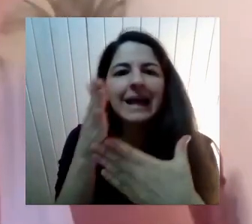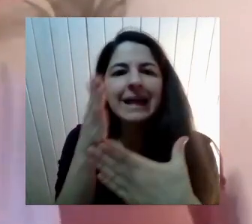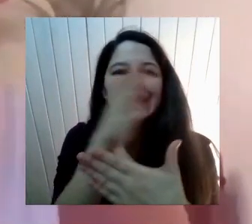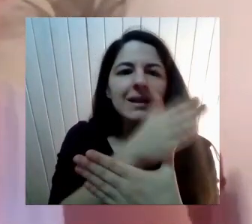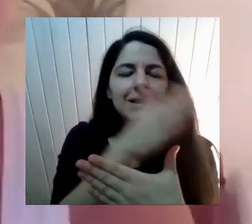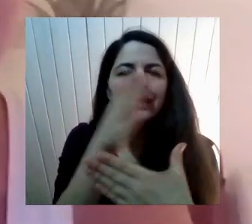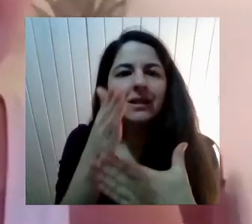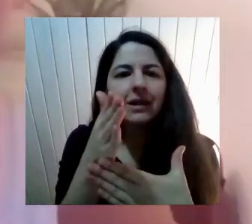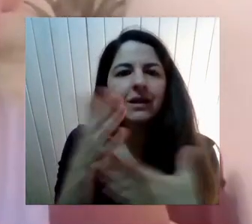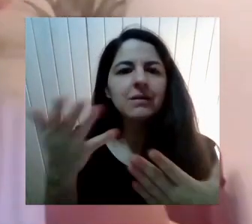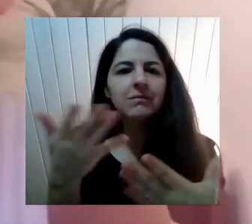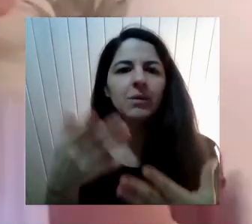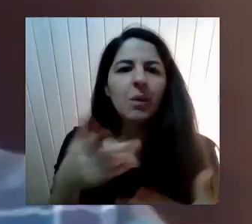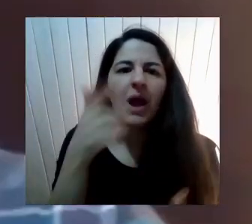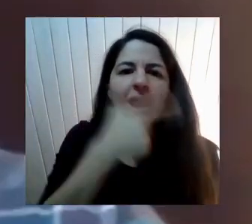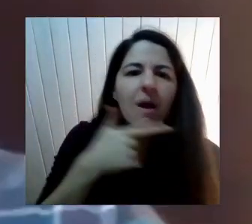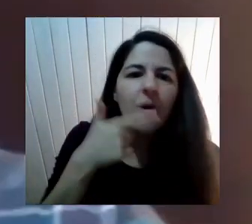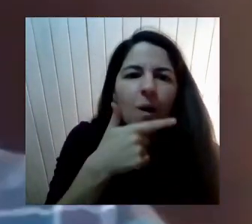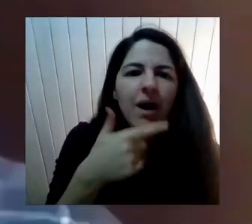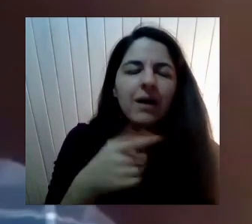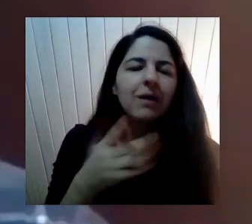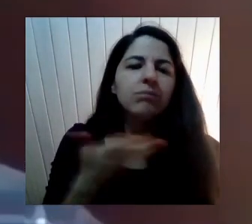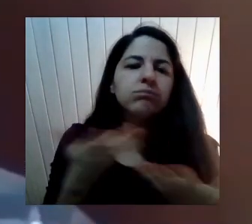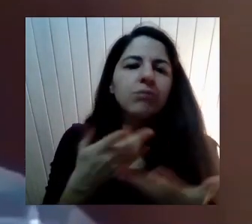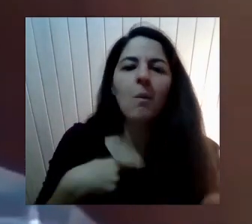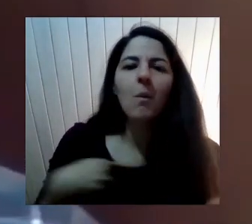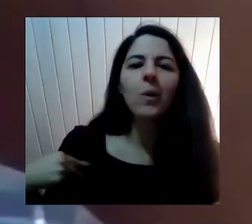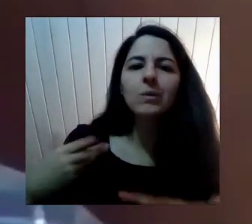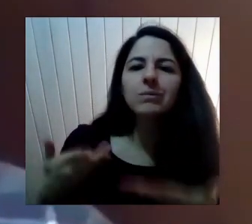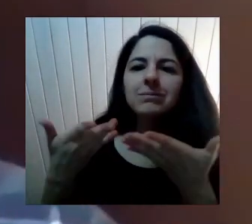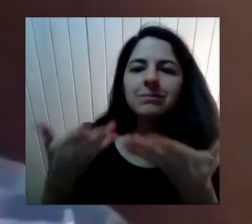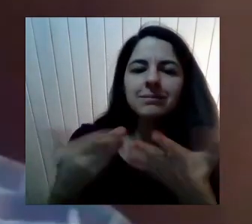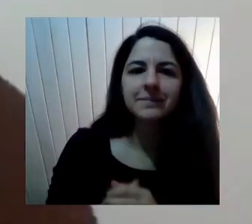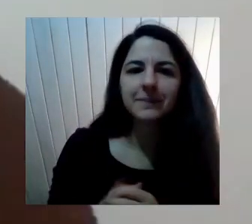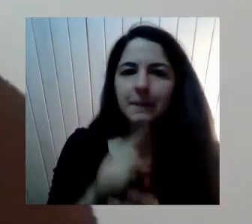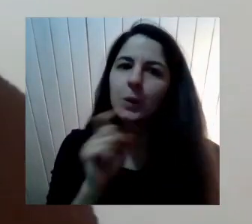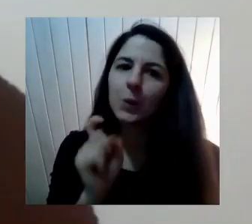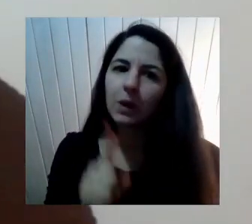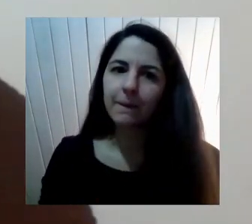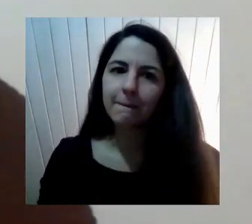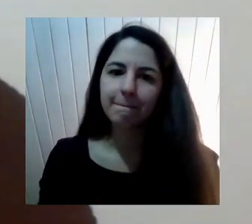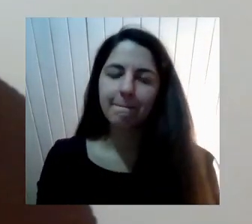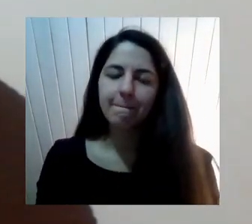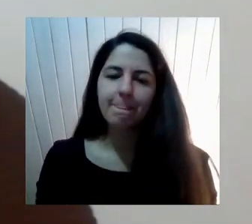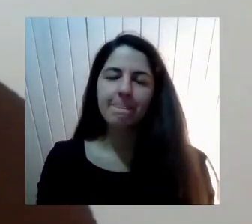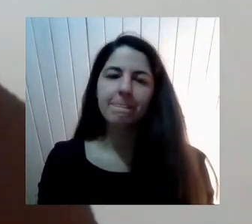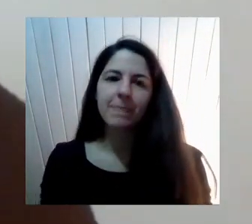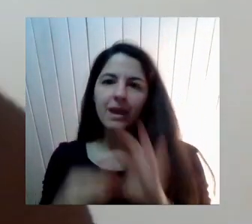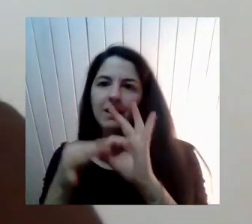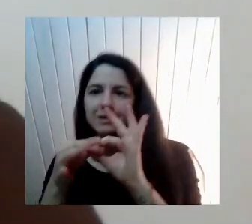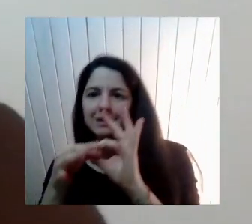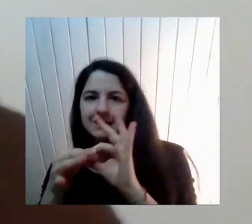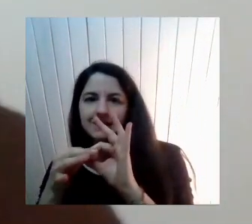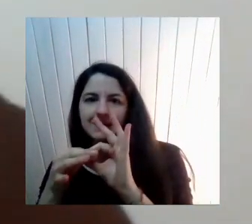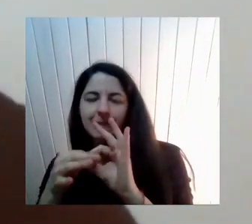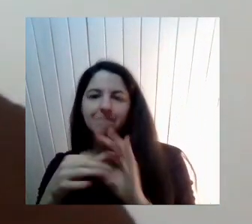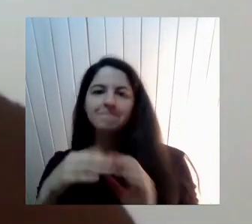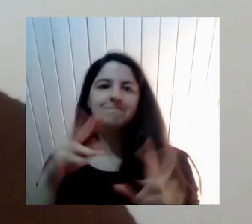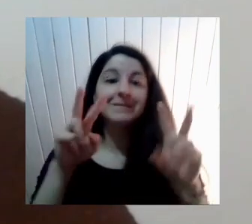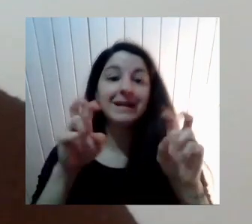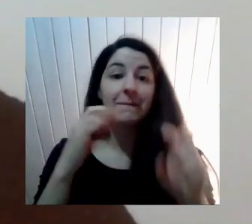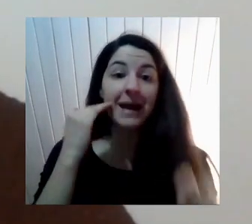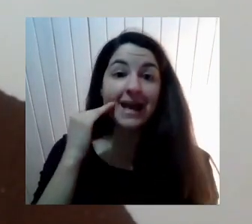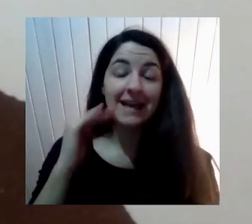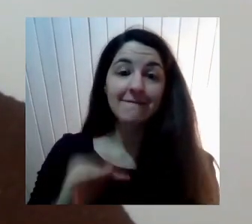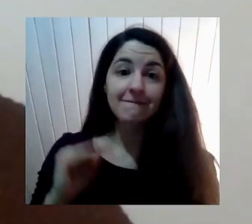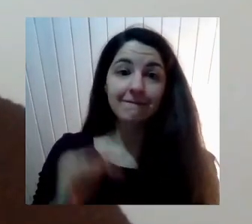Muchas Gracias Muchas Gracias Rayen Rosario Gracias Rayen Mira Partiendo El tema De la Infancia Trans En Chile La ley Que se